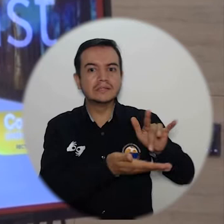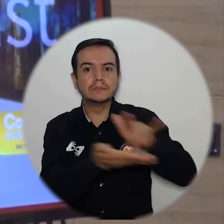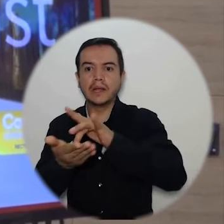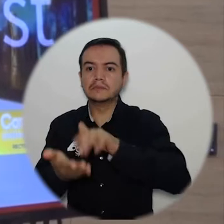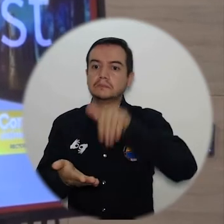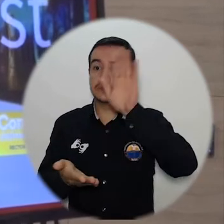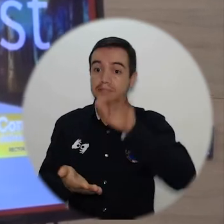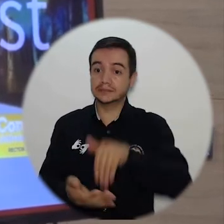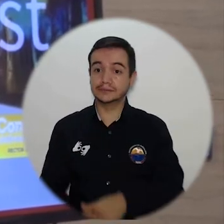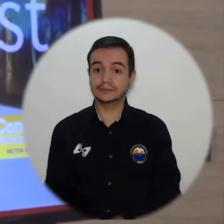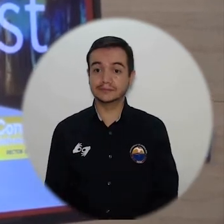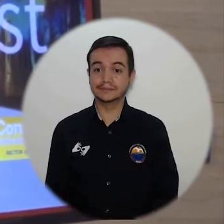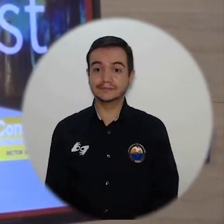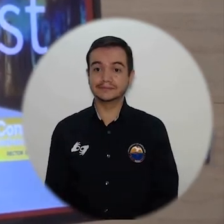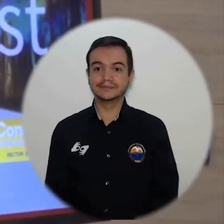participación.